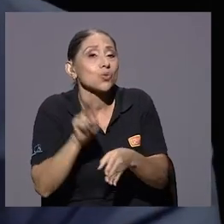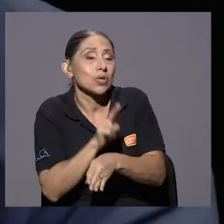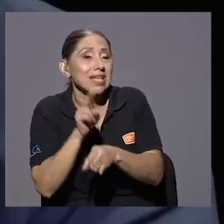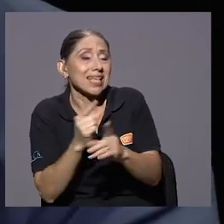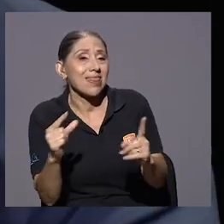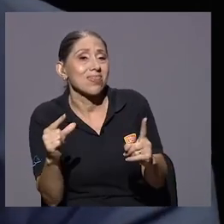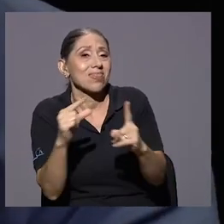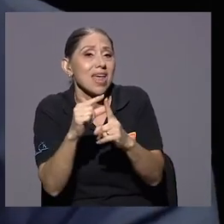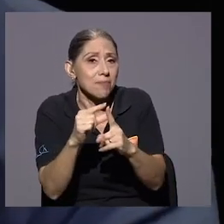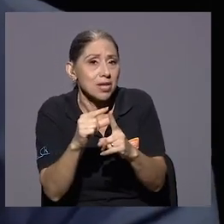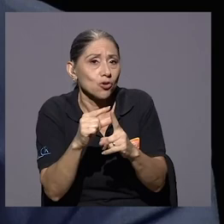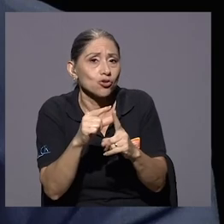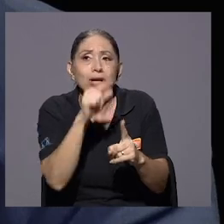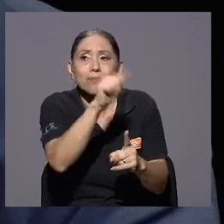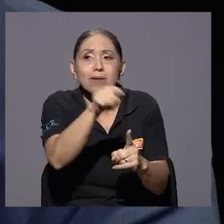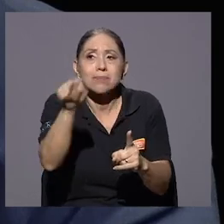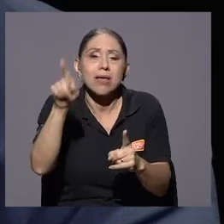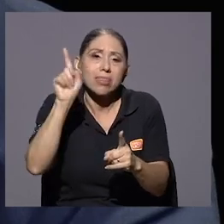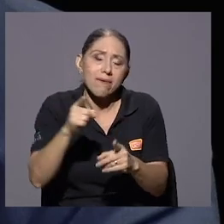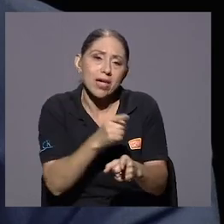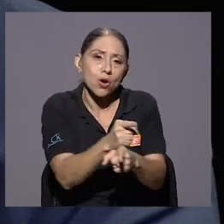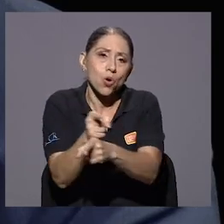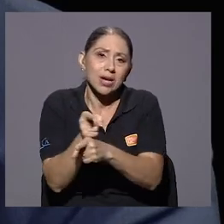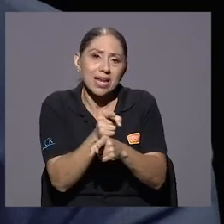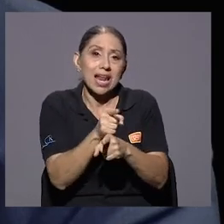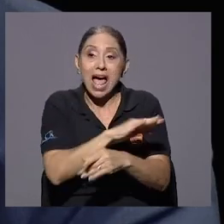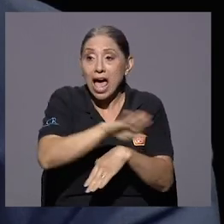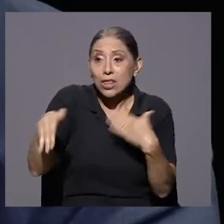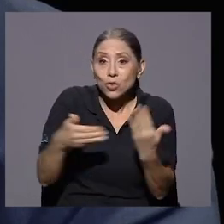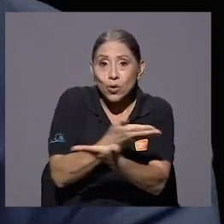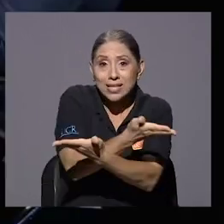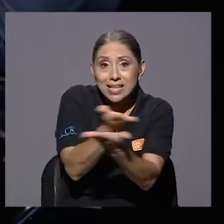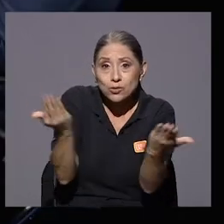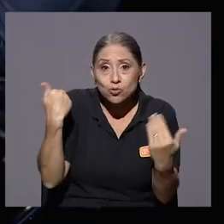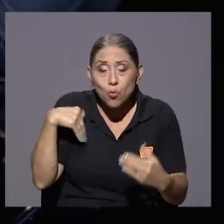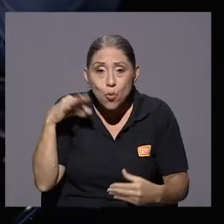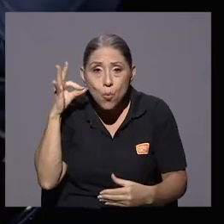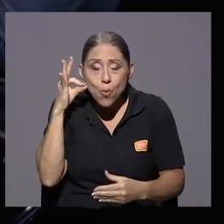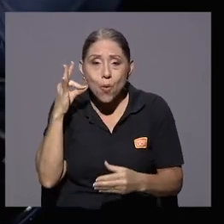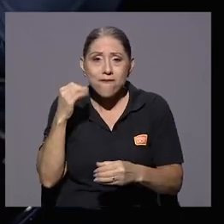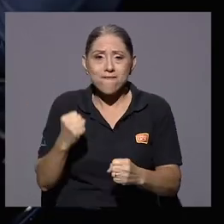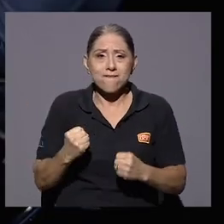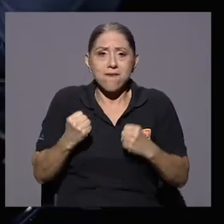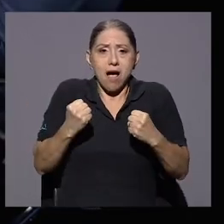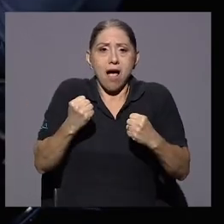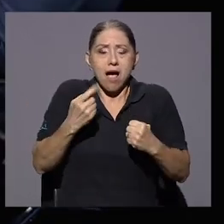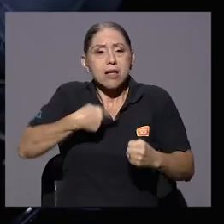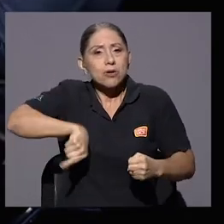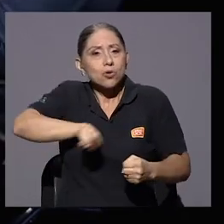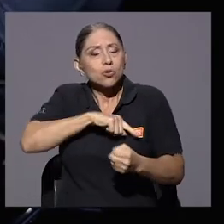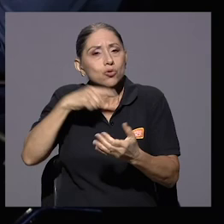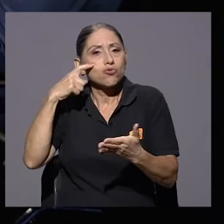todos esos valientes, a todas esas mujeres también valientes, aquí les reconocemos esa labor, don Leren, y